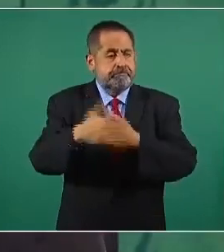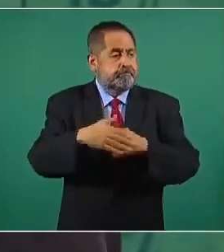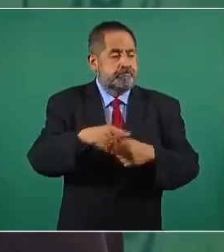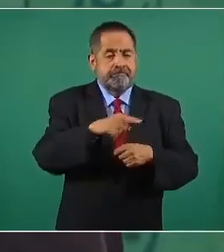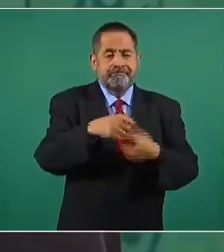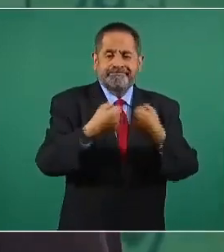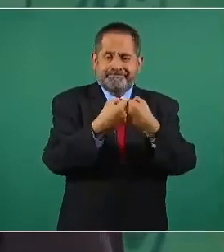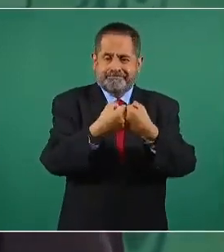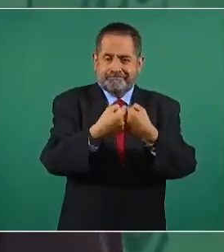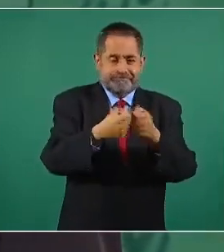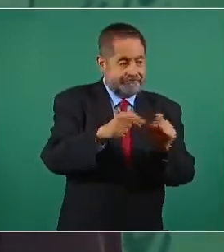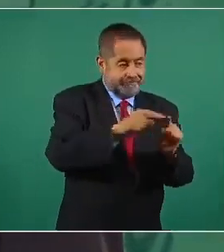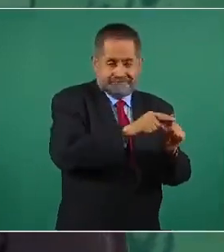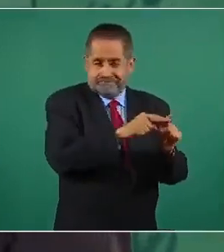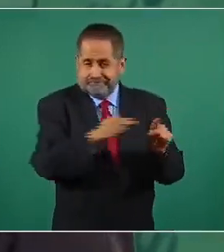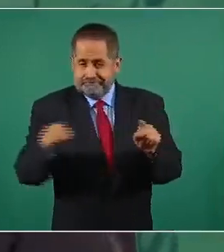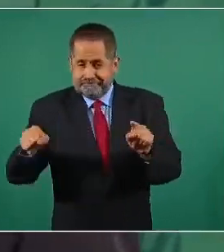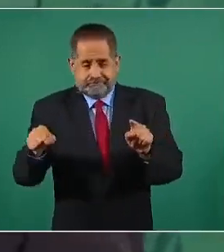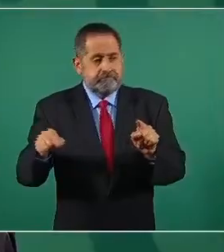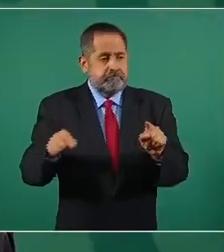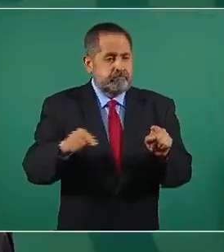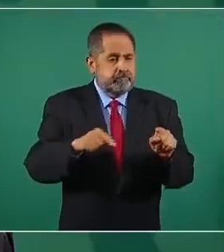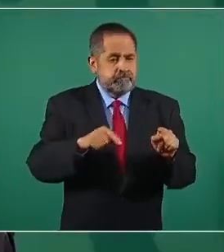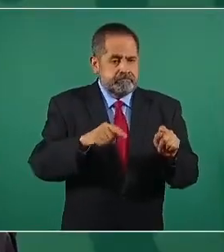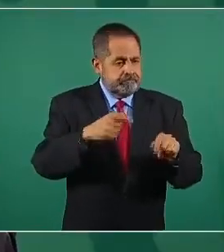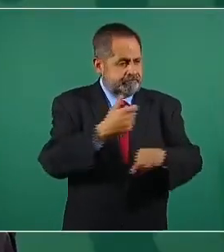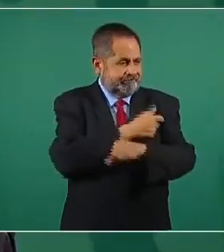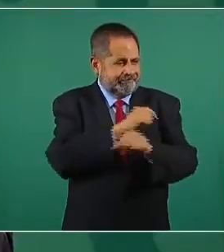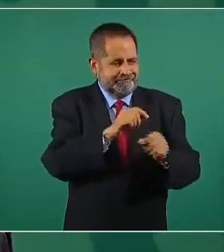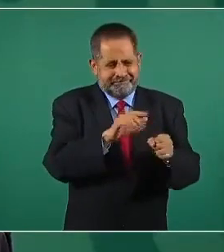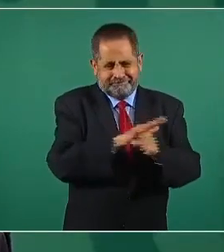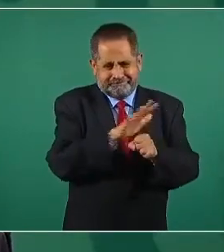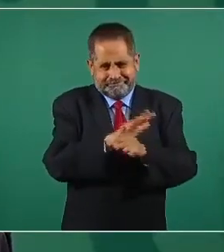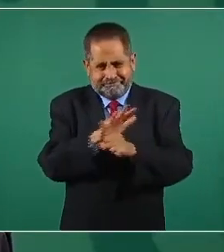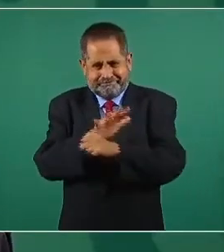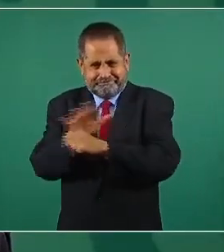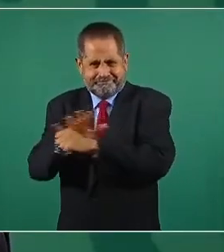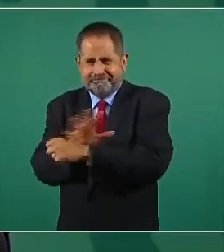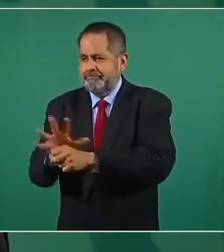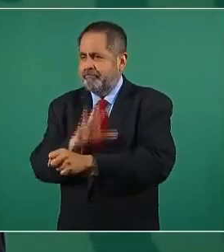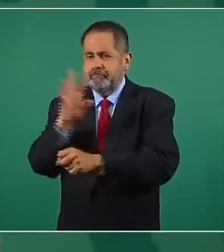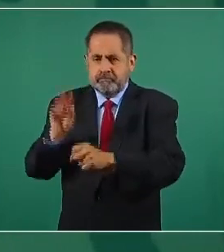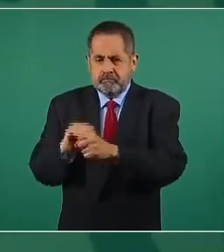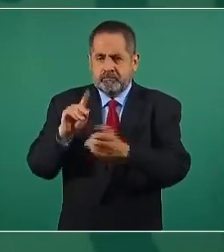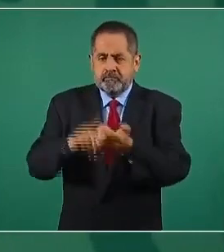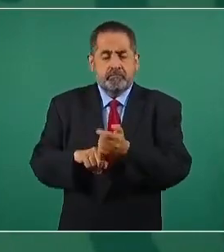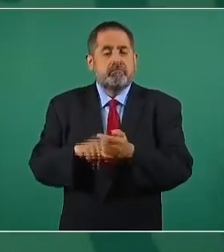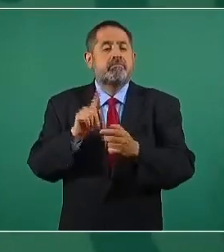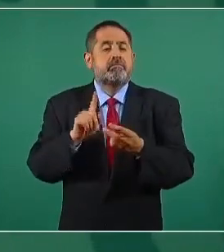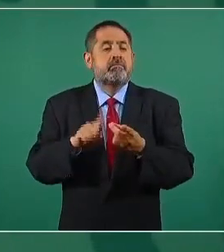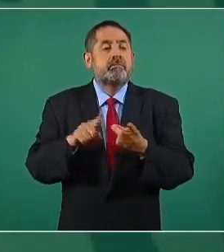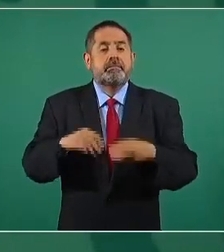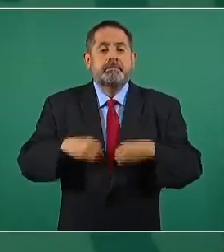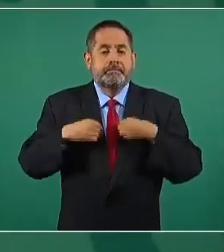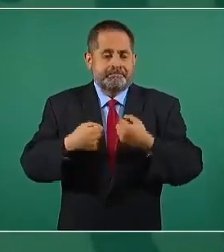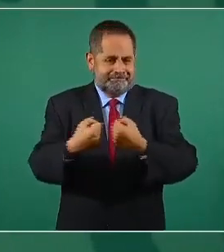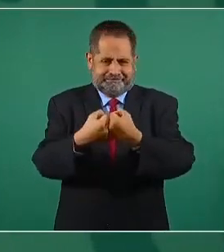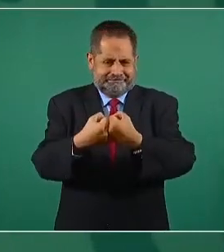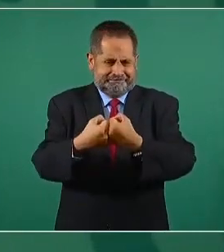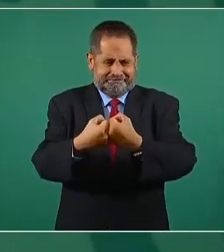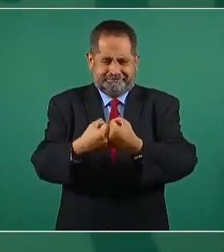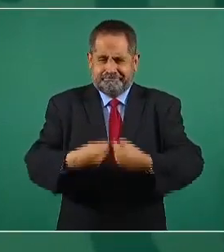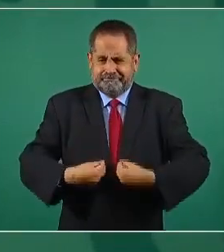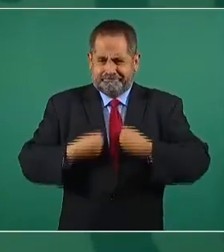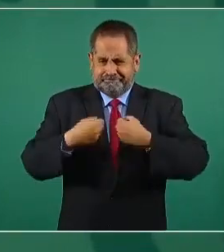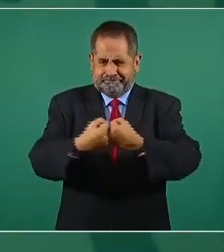lo más pronto posible, que estén vacunados todos los que viven en los municipios fronterizos,